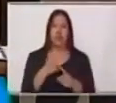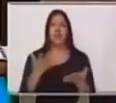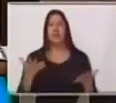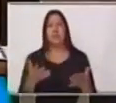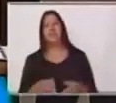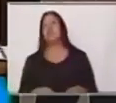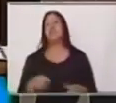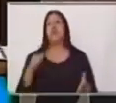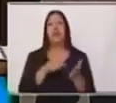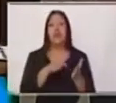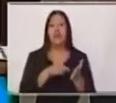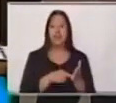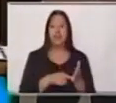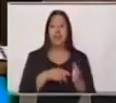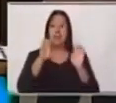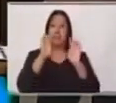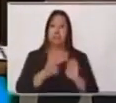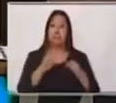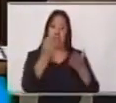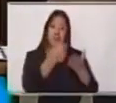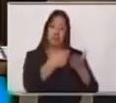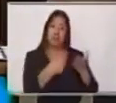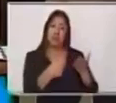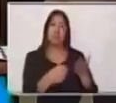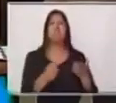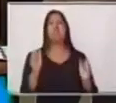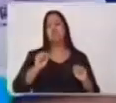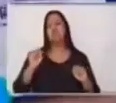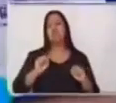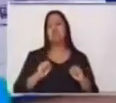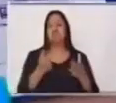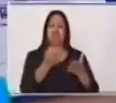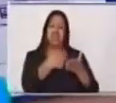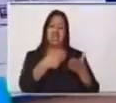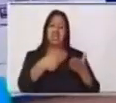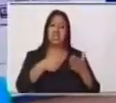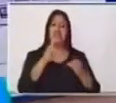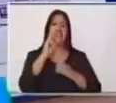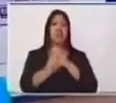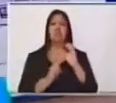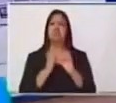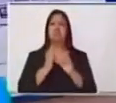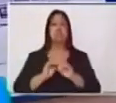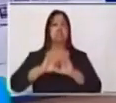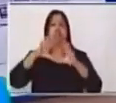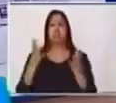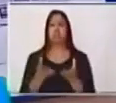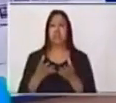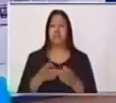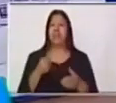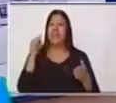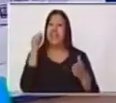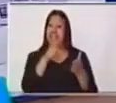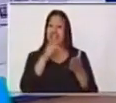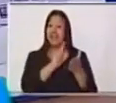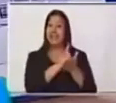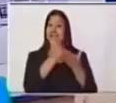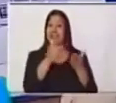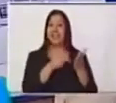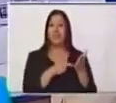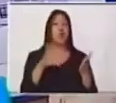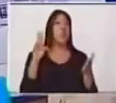autor editorial tiende a ser universal. Por lo tanto, este libro no tiene lenguaje literario. Lo